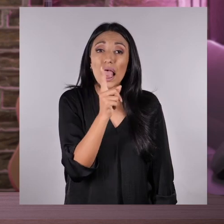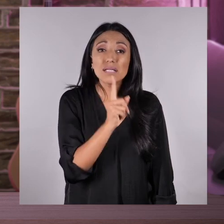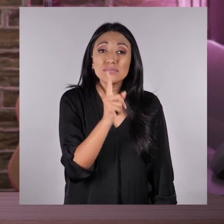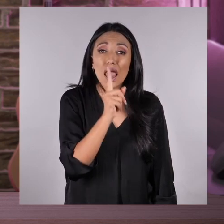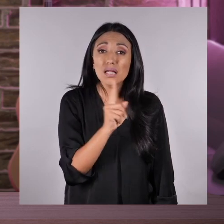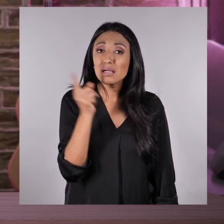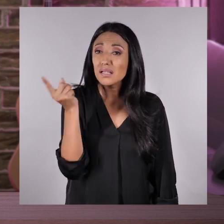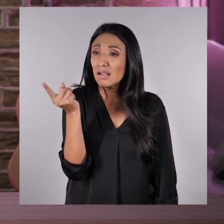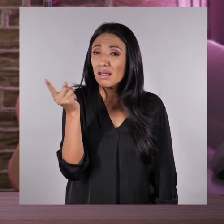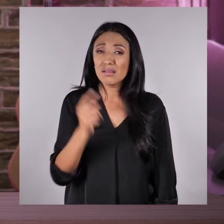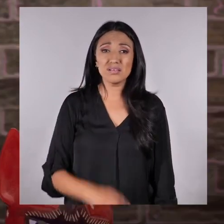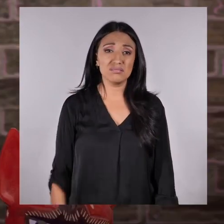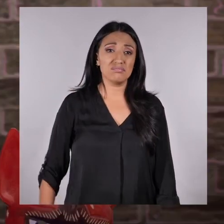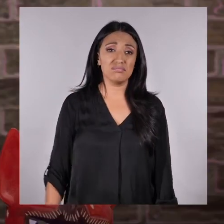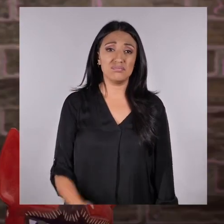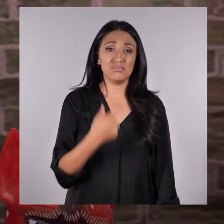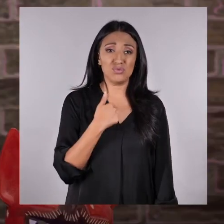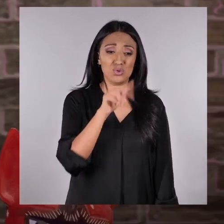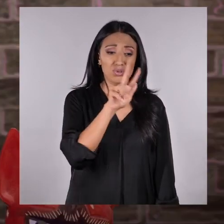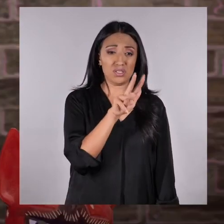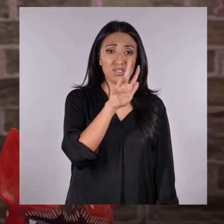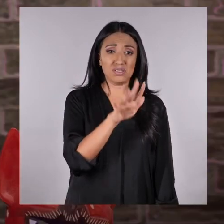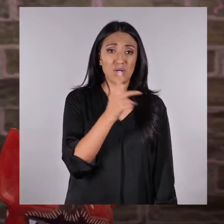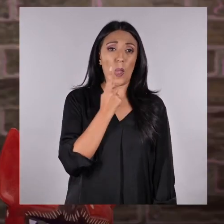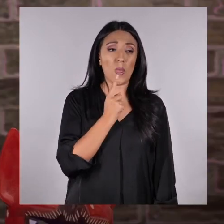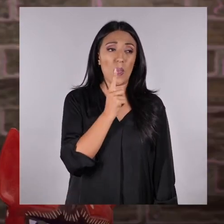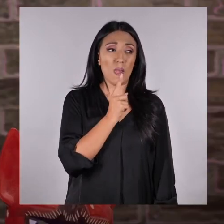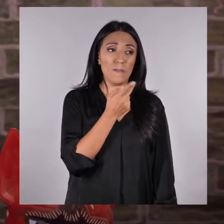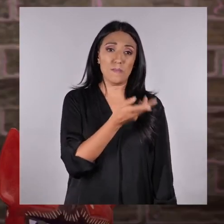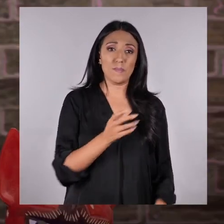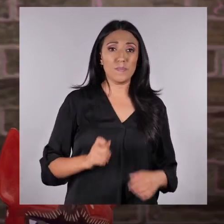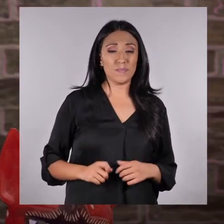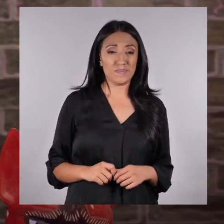helados. Y yo solo he probado 35.